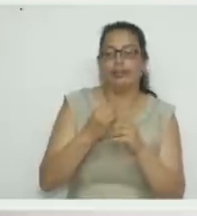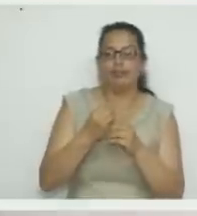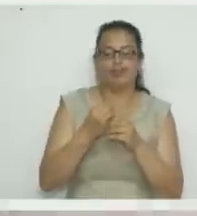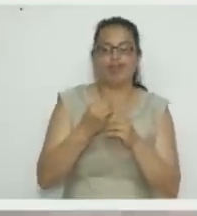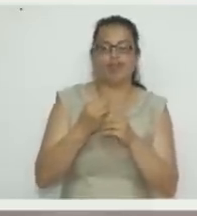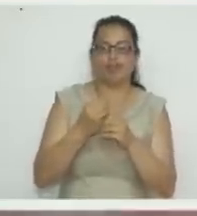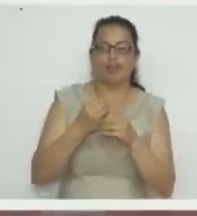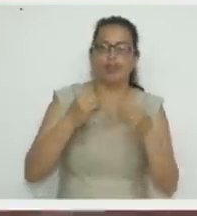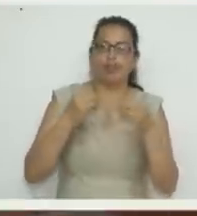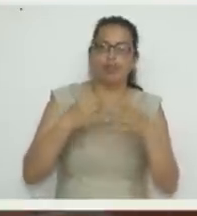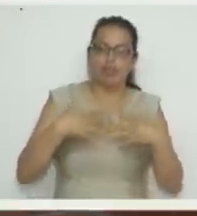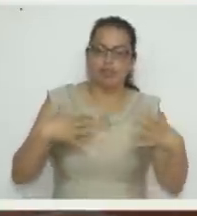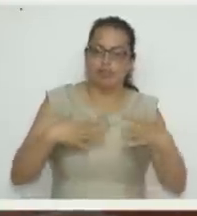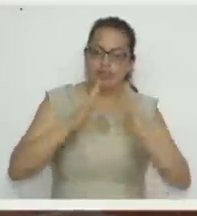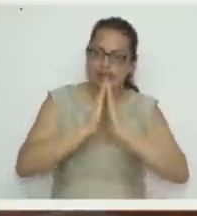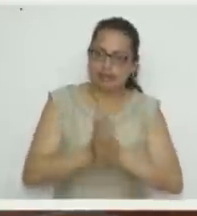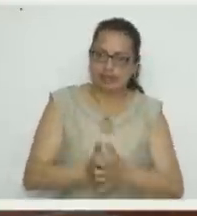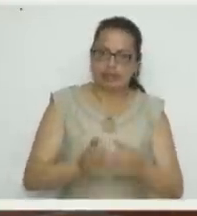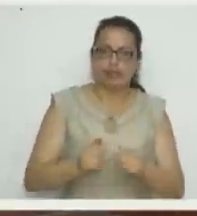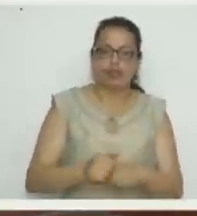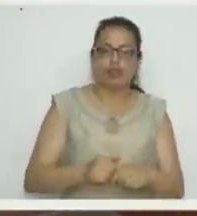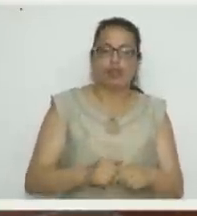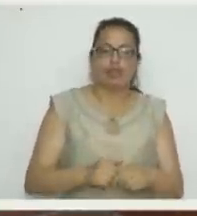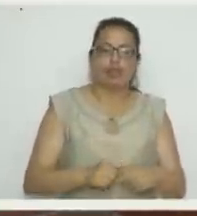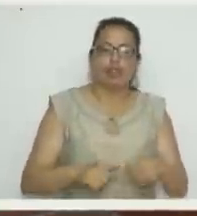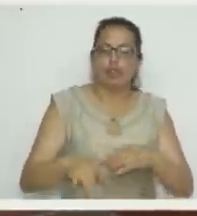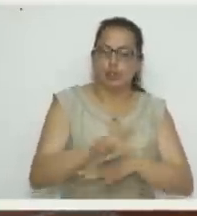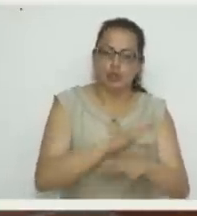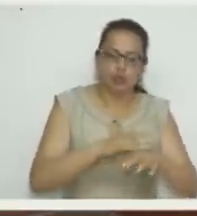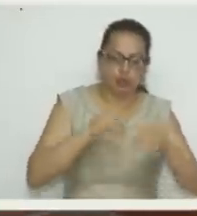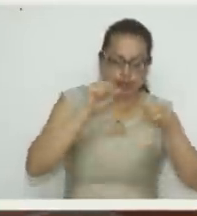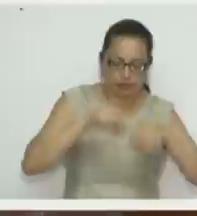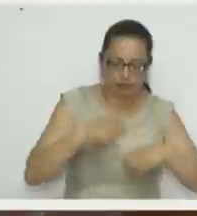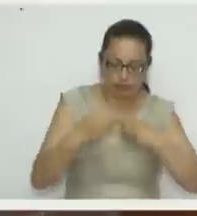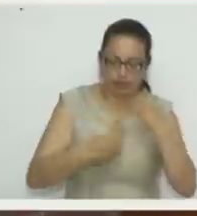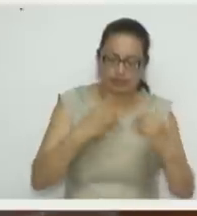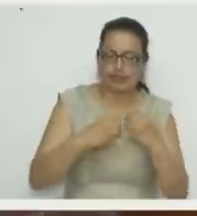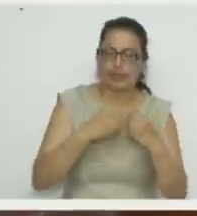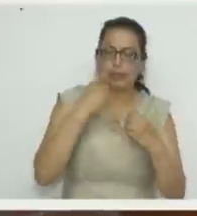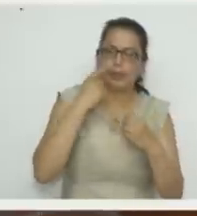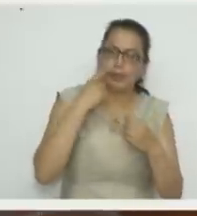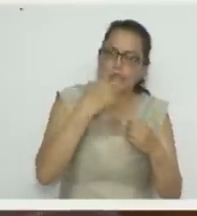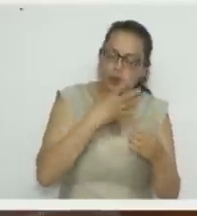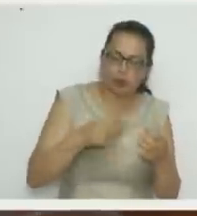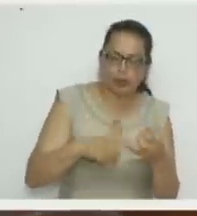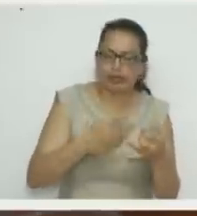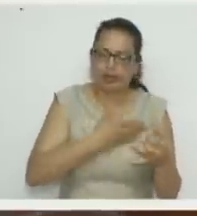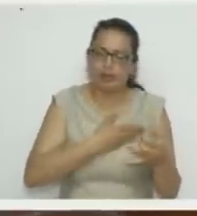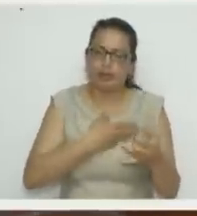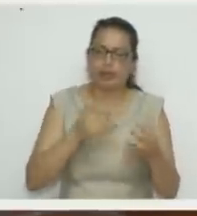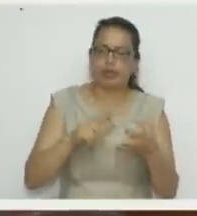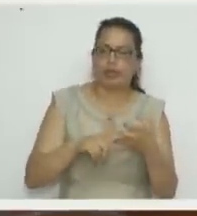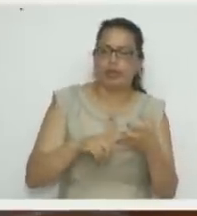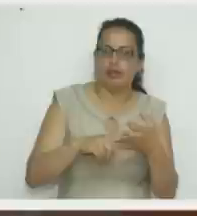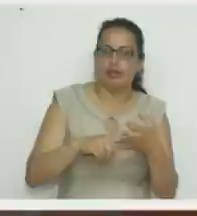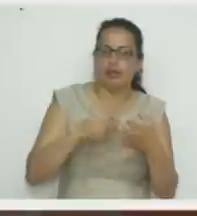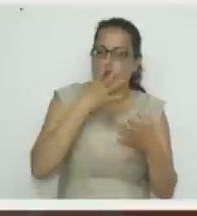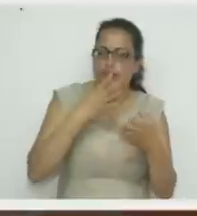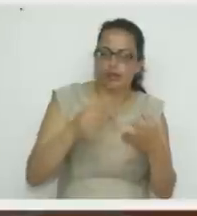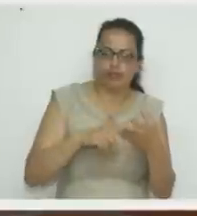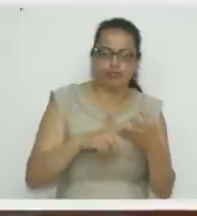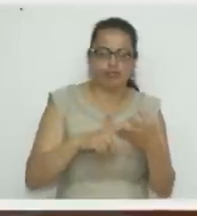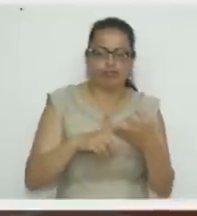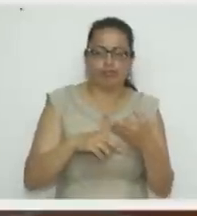termoforma se puede sacar el muñeco de nieve, el reno, el papá Noel, la mamá Noel también.